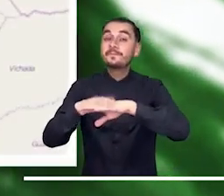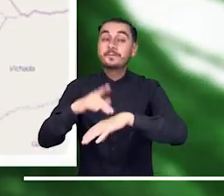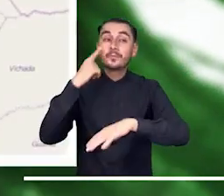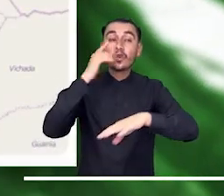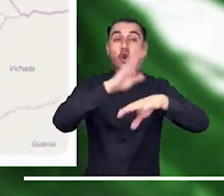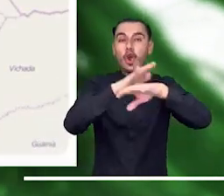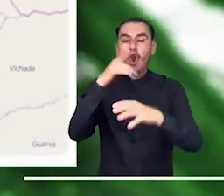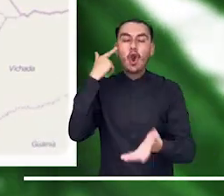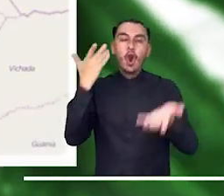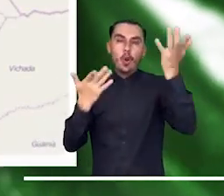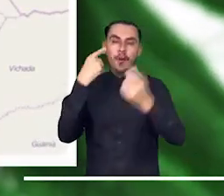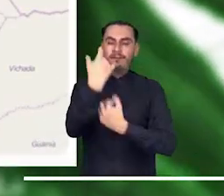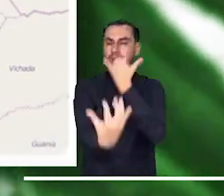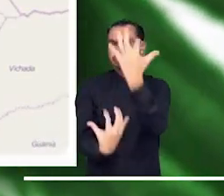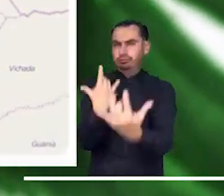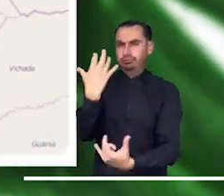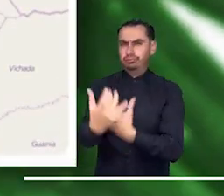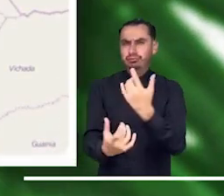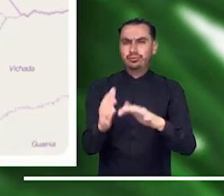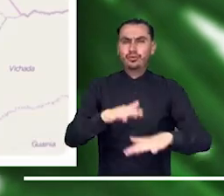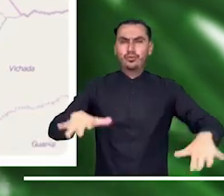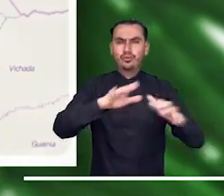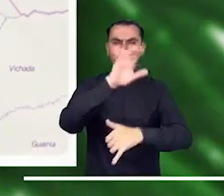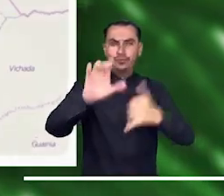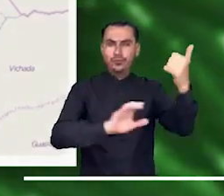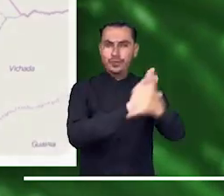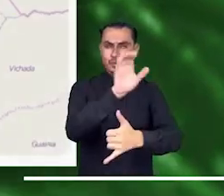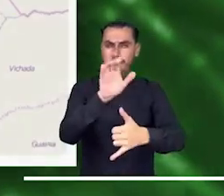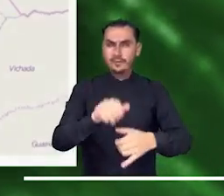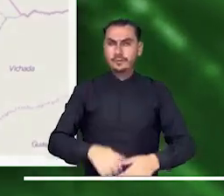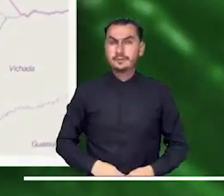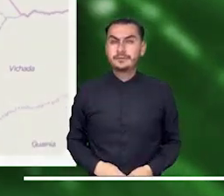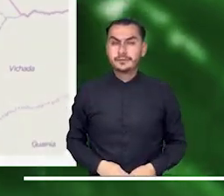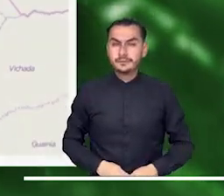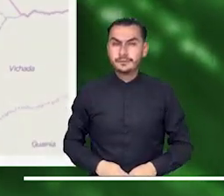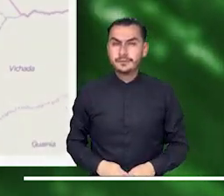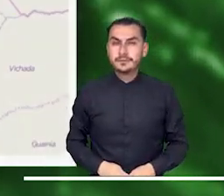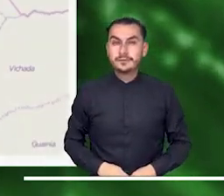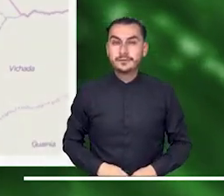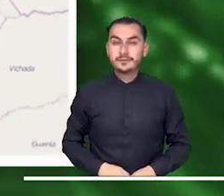Máxima alerta por probabilidad de incendios en la región Caribe.